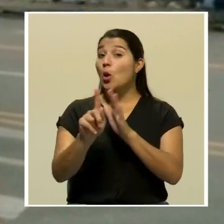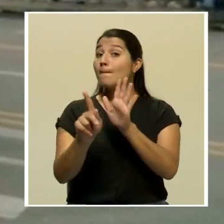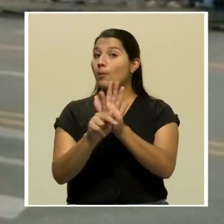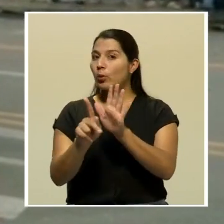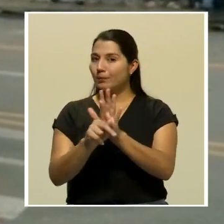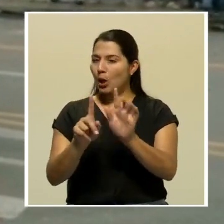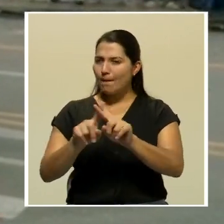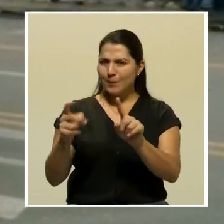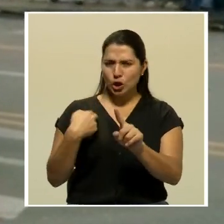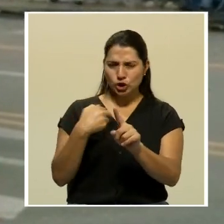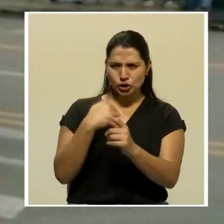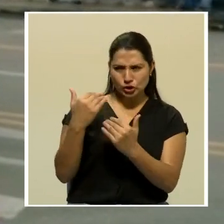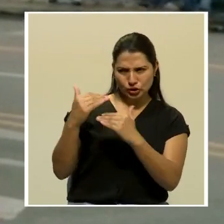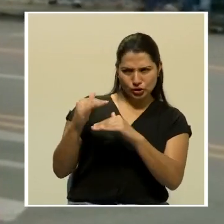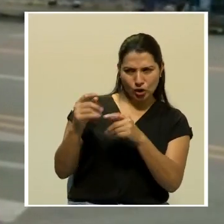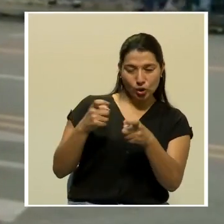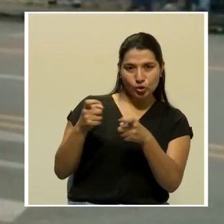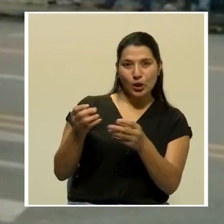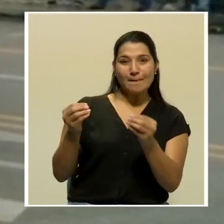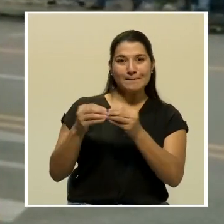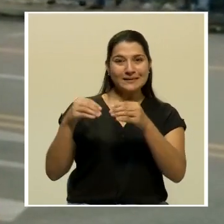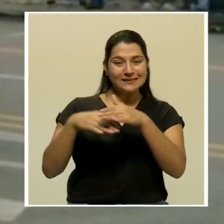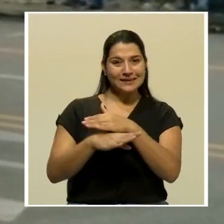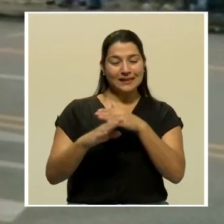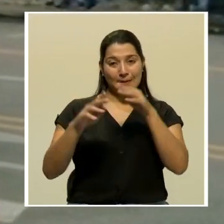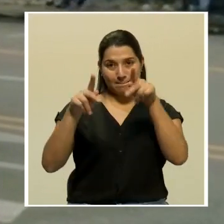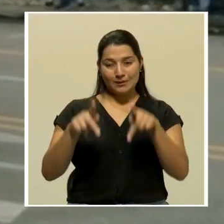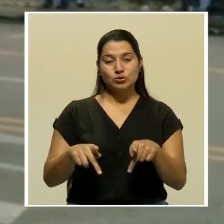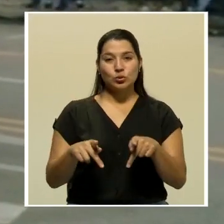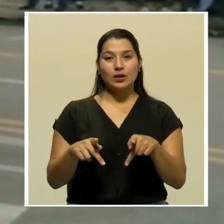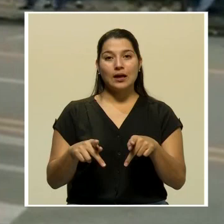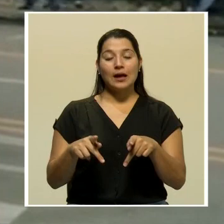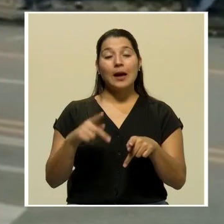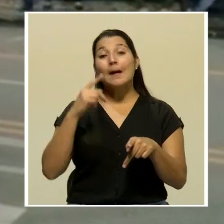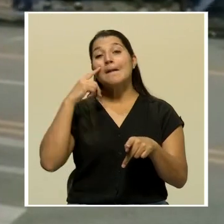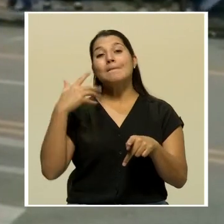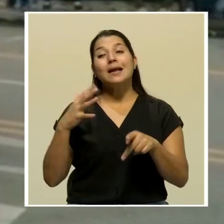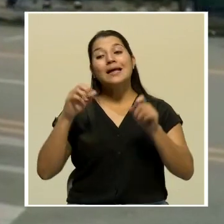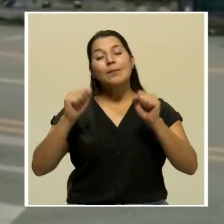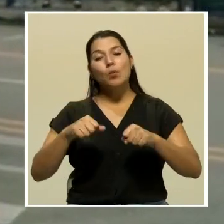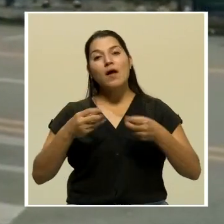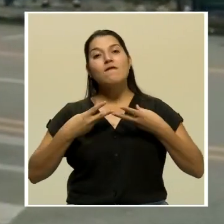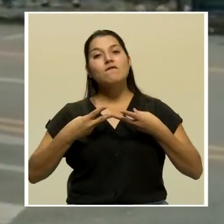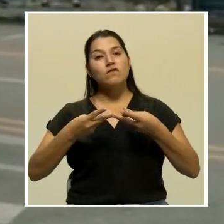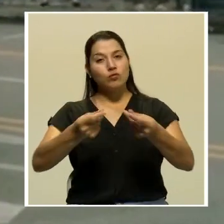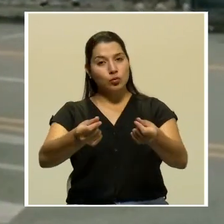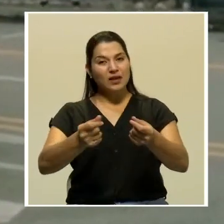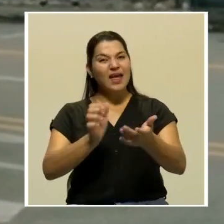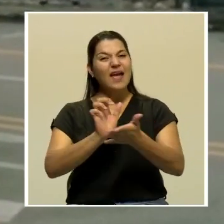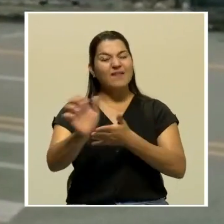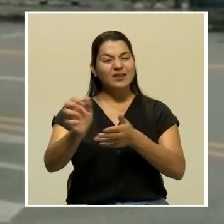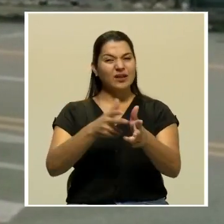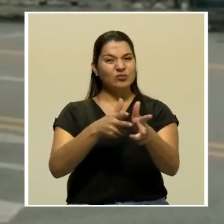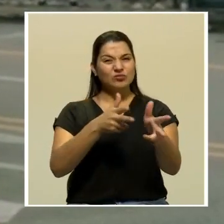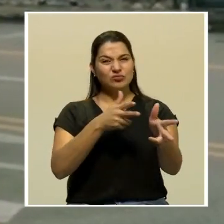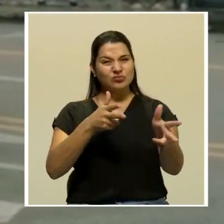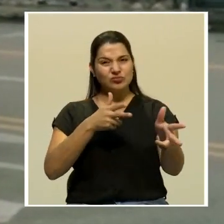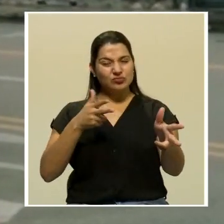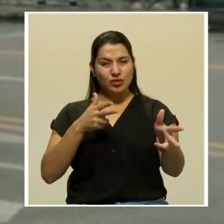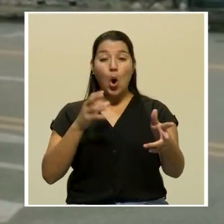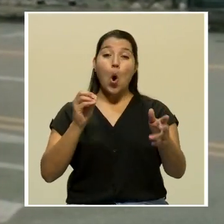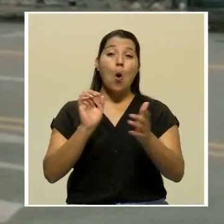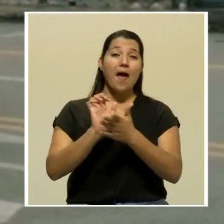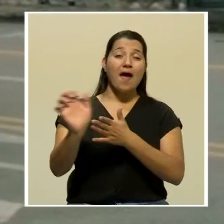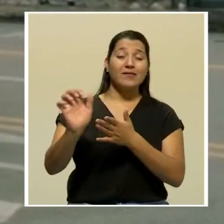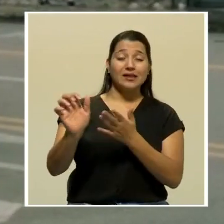se está haciendo es restringiéndolo y controlando para que el paso sea fluido y evitar aglomeramientos de personas que